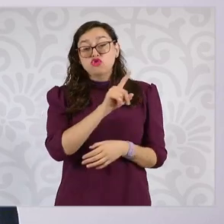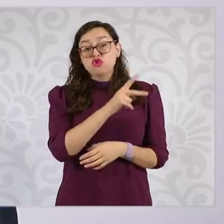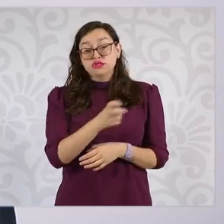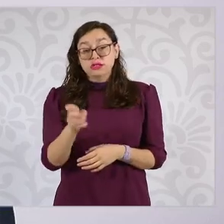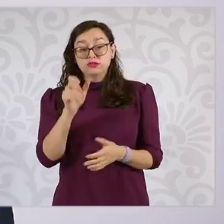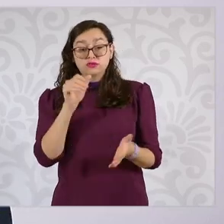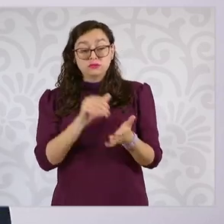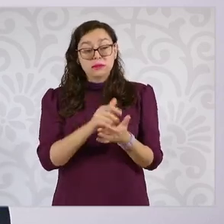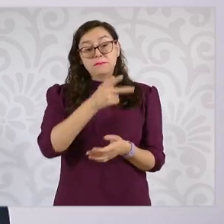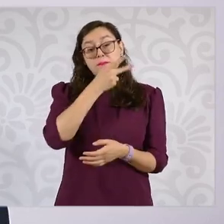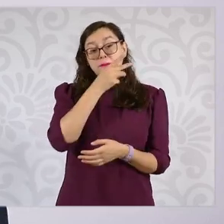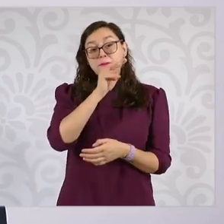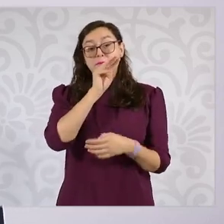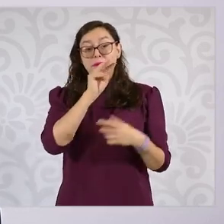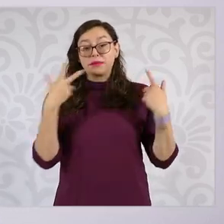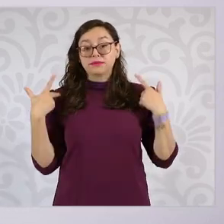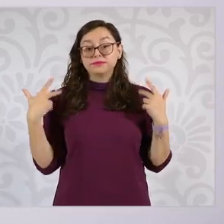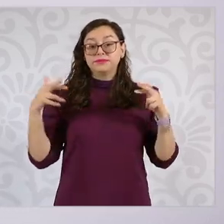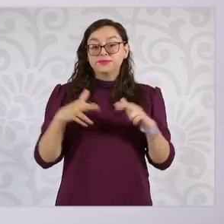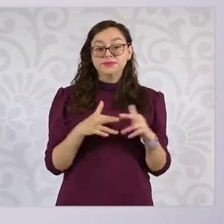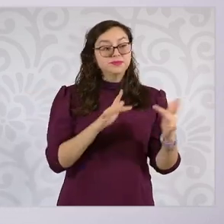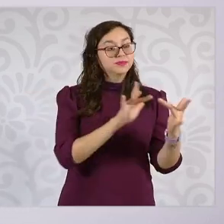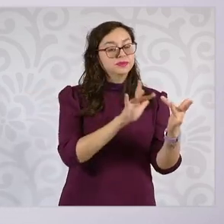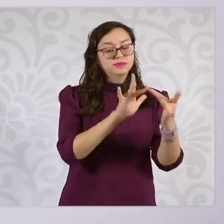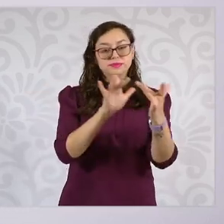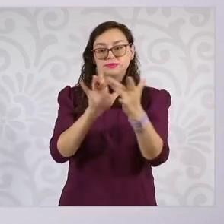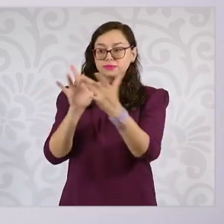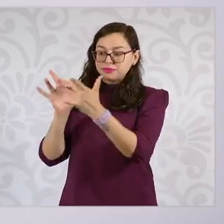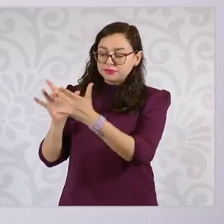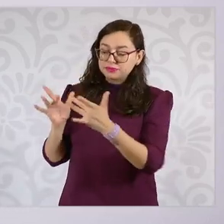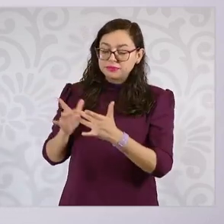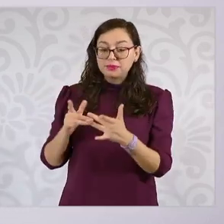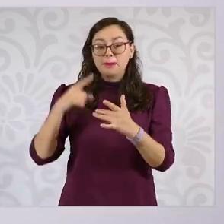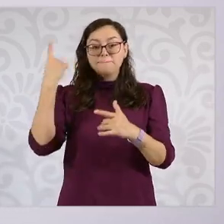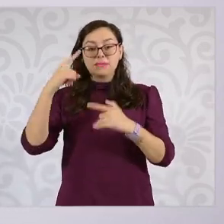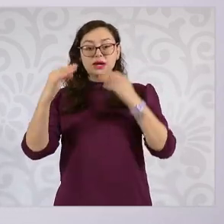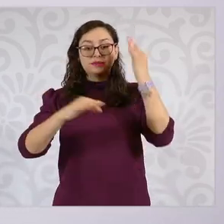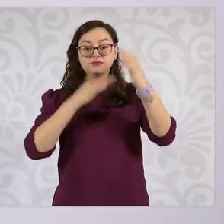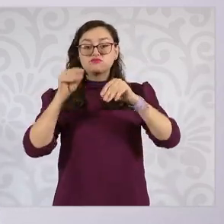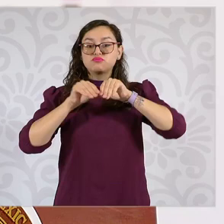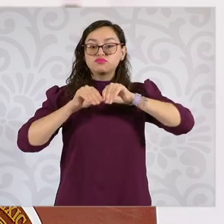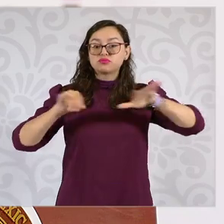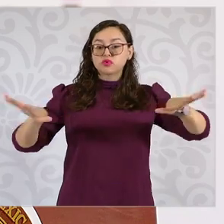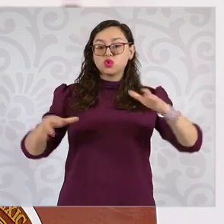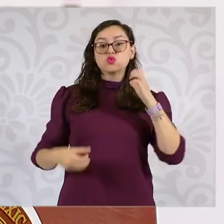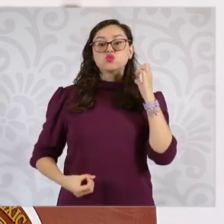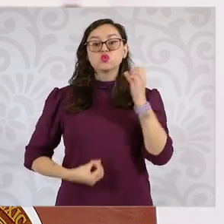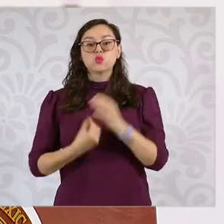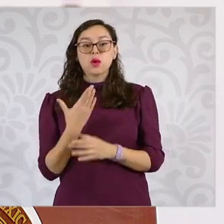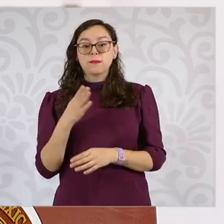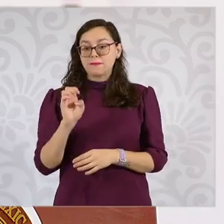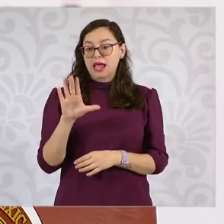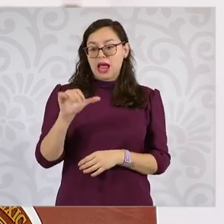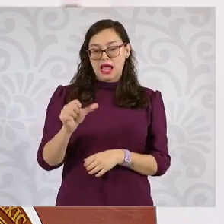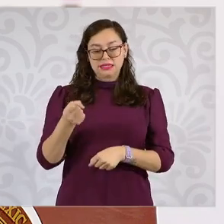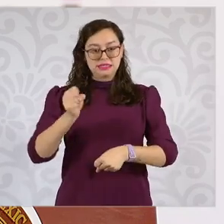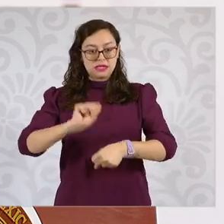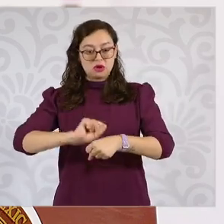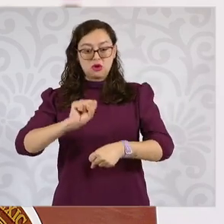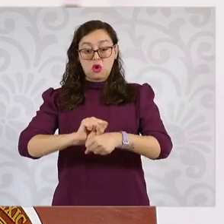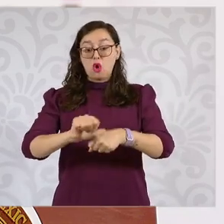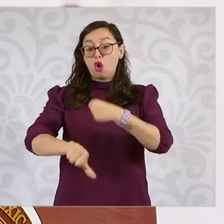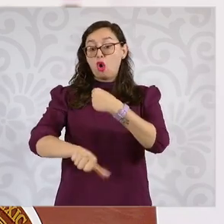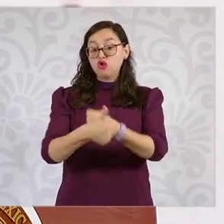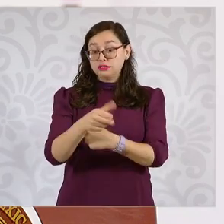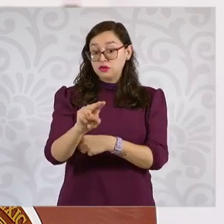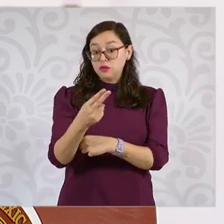docentes que nos han ayudado a difundir esta beca. A partir del 11 de noviembre se abre el registro en